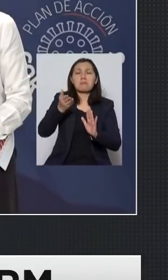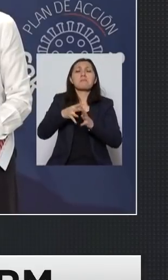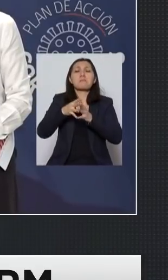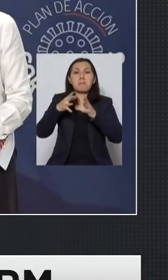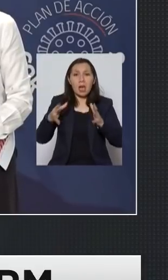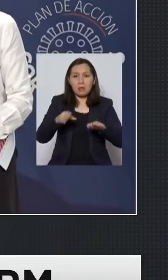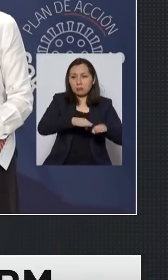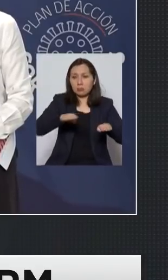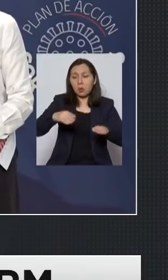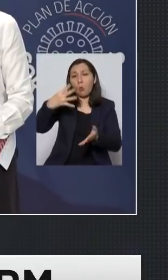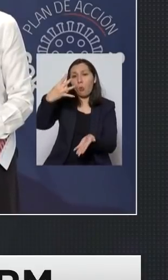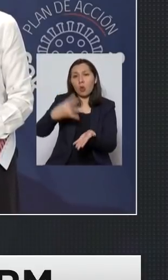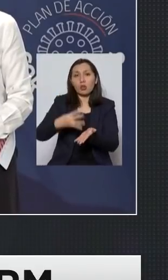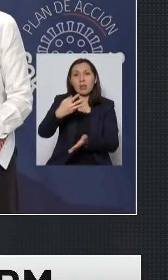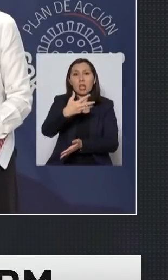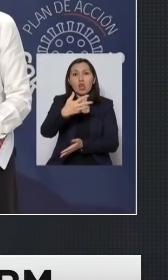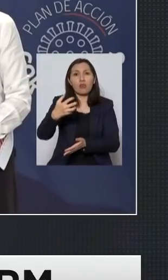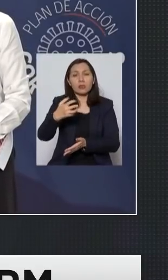a 4800